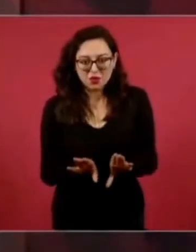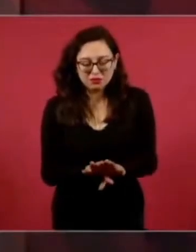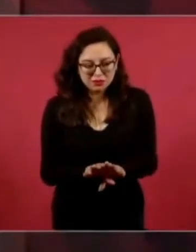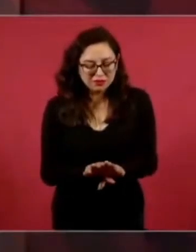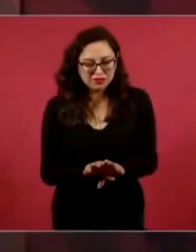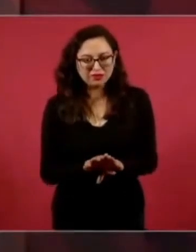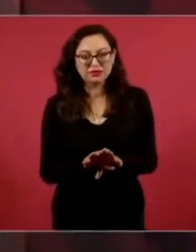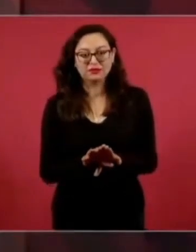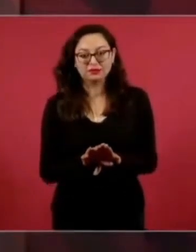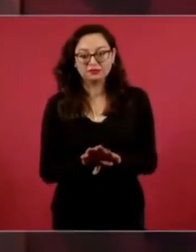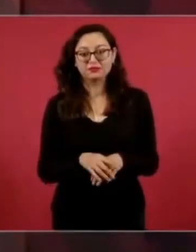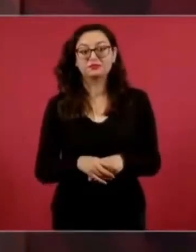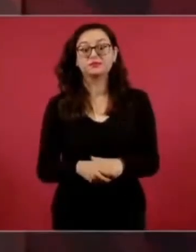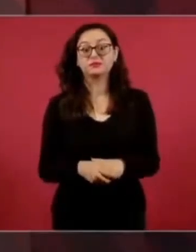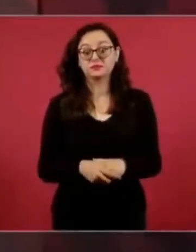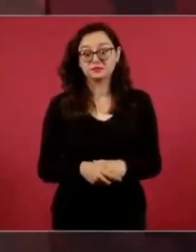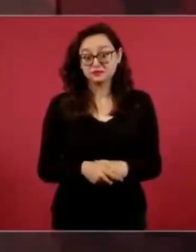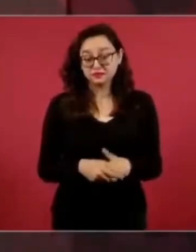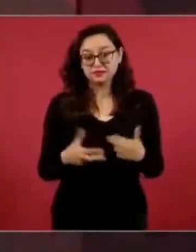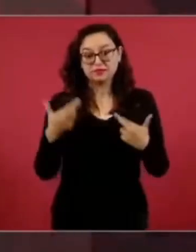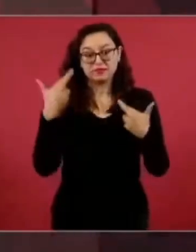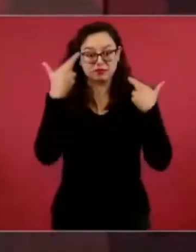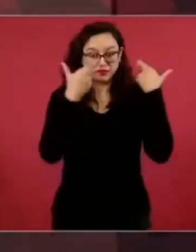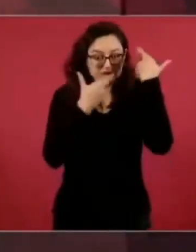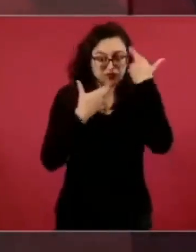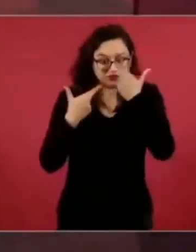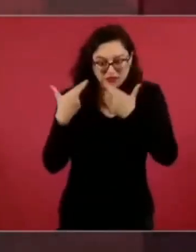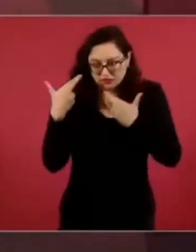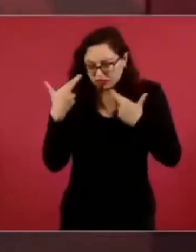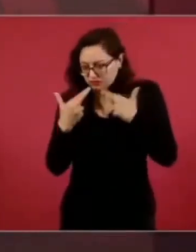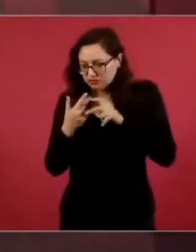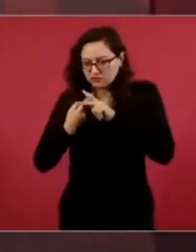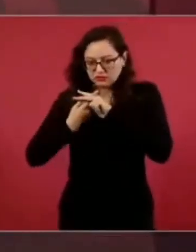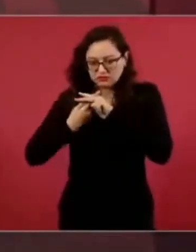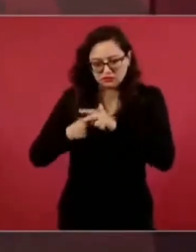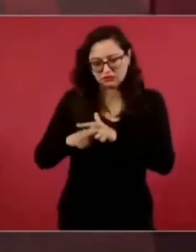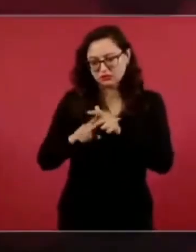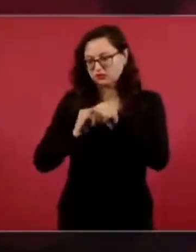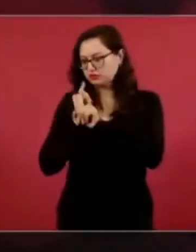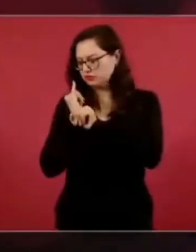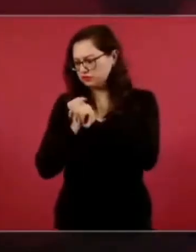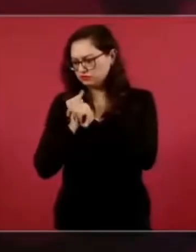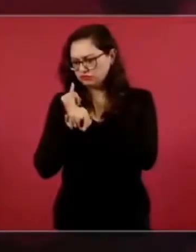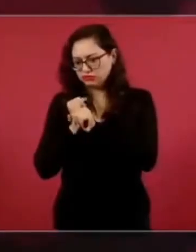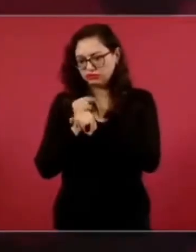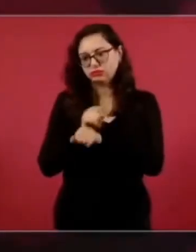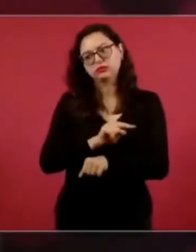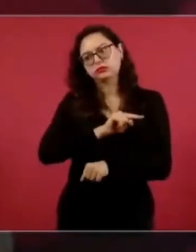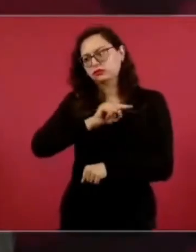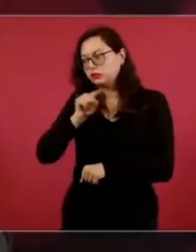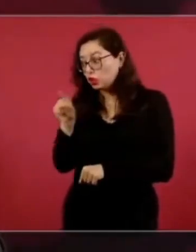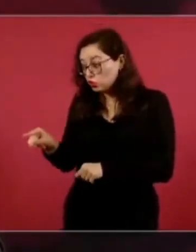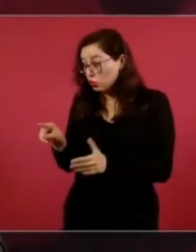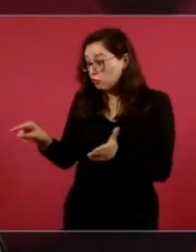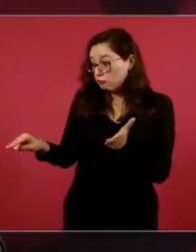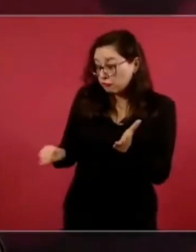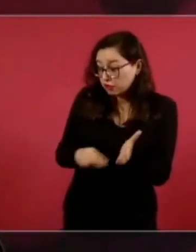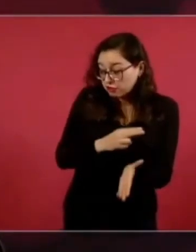Y tenemos que iniciar un proceso en contra de ese servidor público,